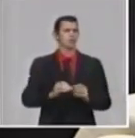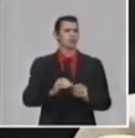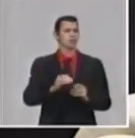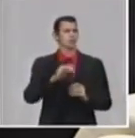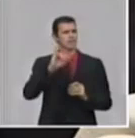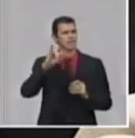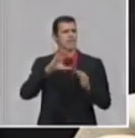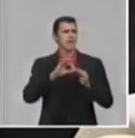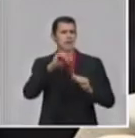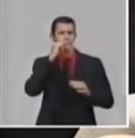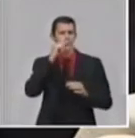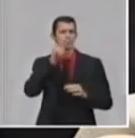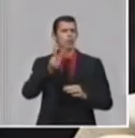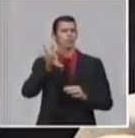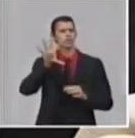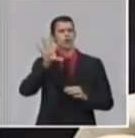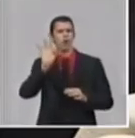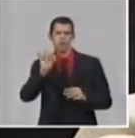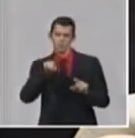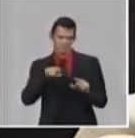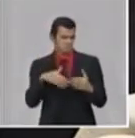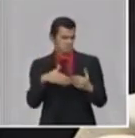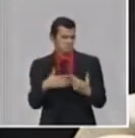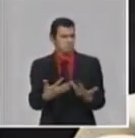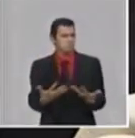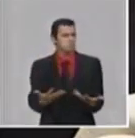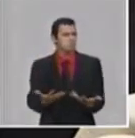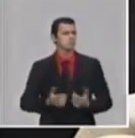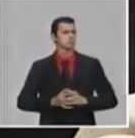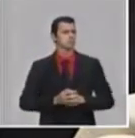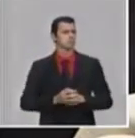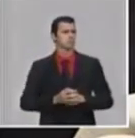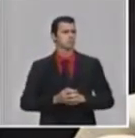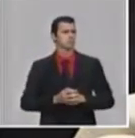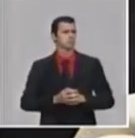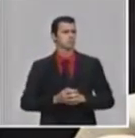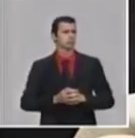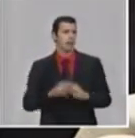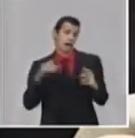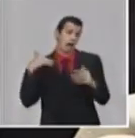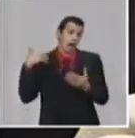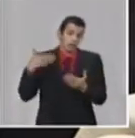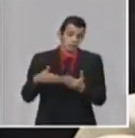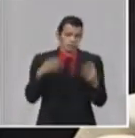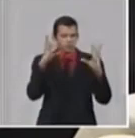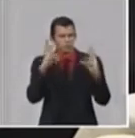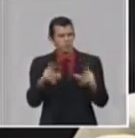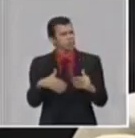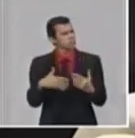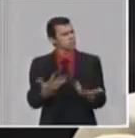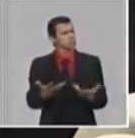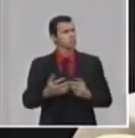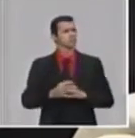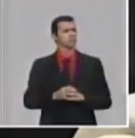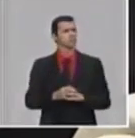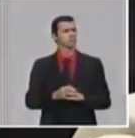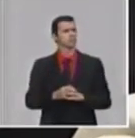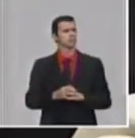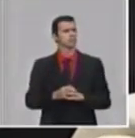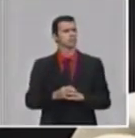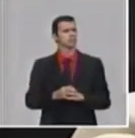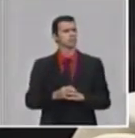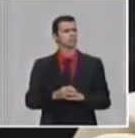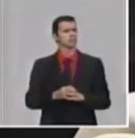¿Cómo se llega a ese producto? ¿Y qué ha pasado? ¿Cuáles son los resultados que se han venido obteniendo con ese